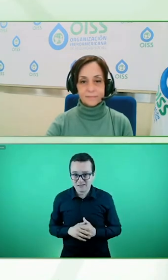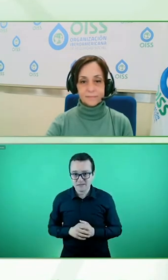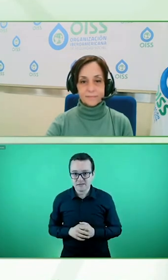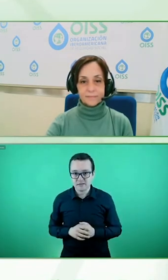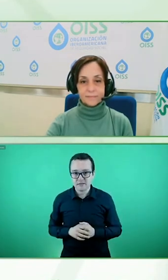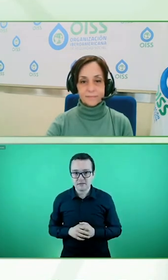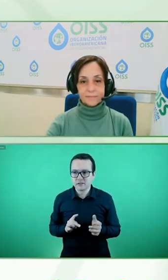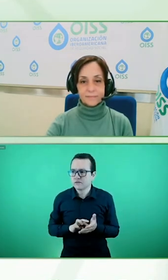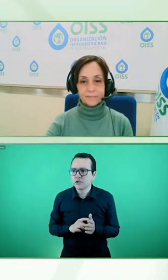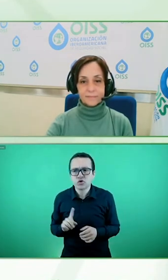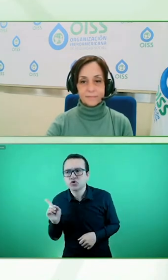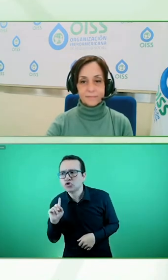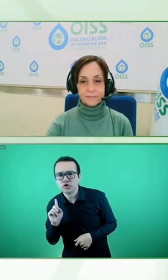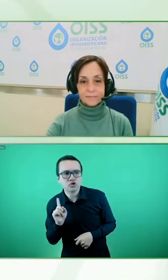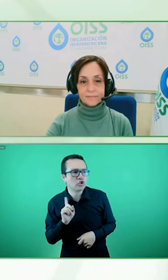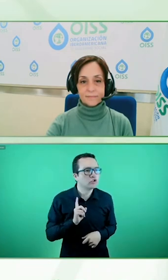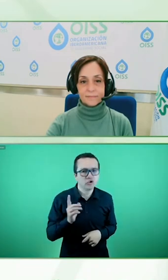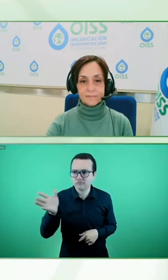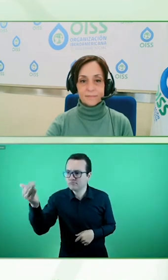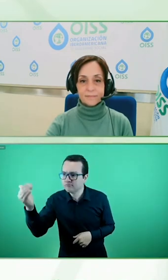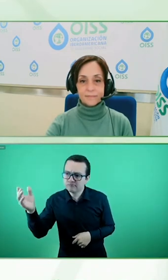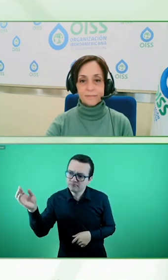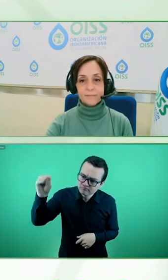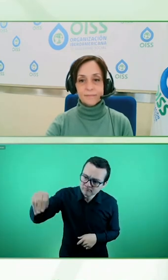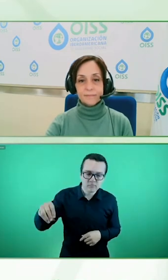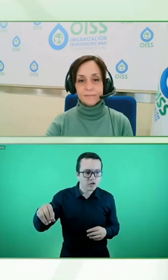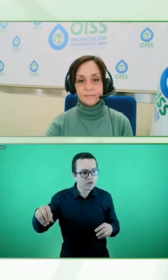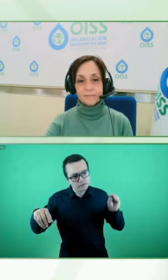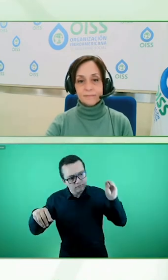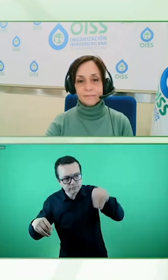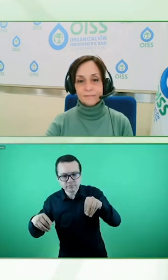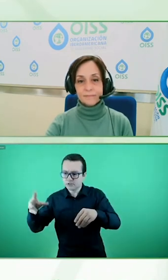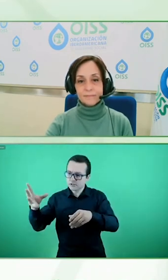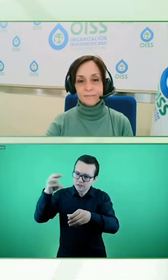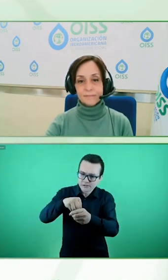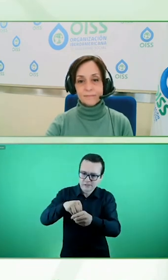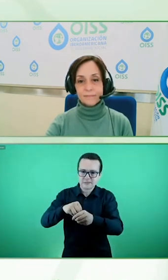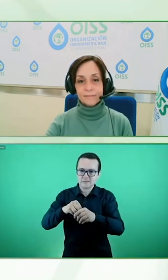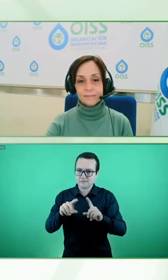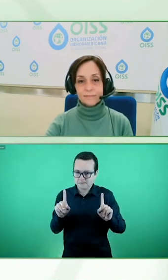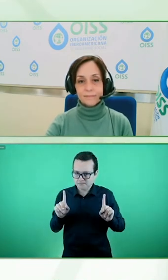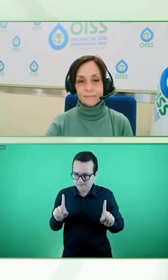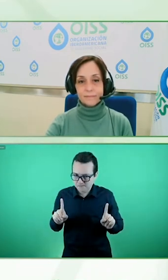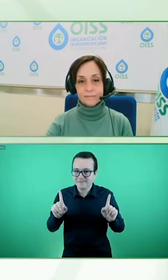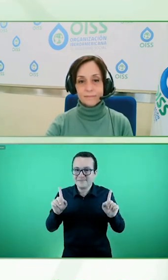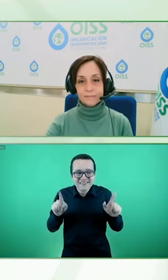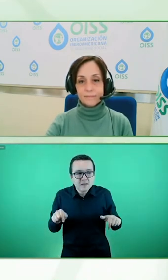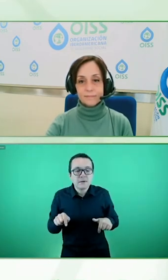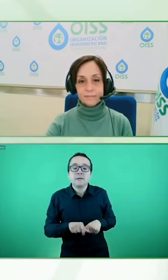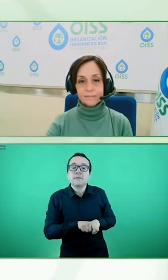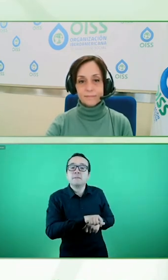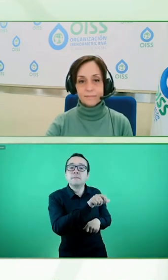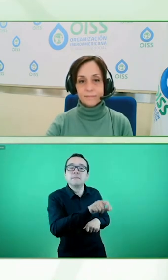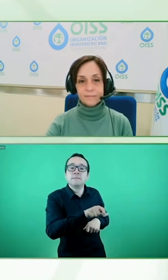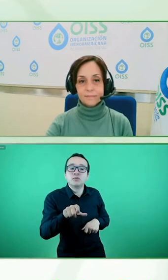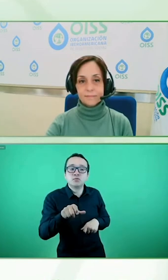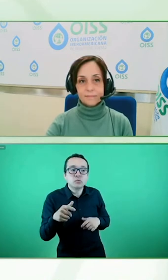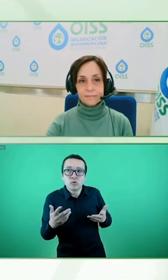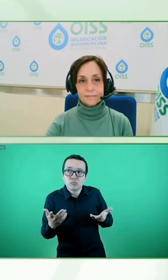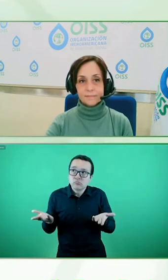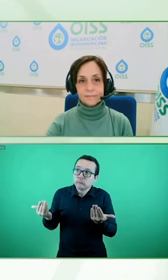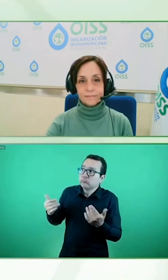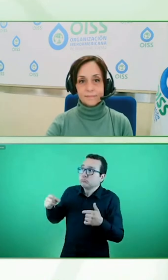sino también abordar la demanda del mercado laboral, y eso significa trabajar